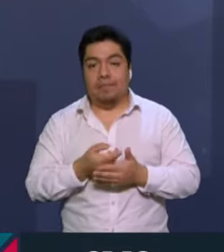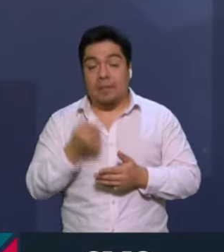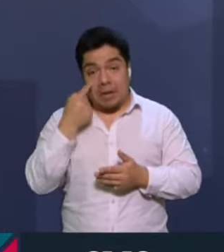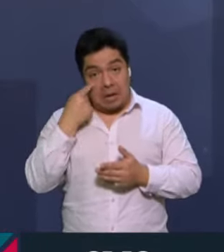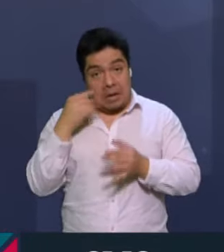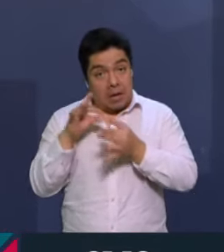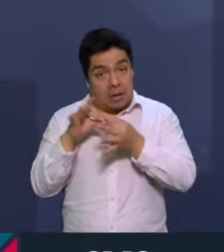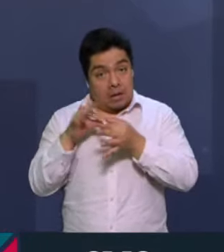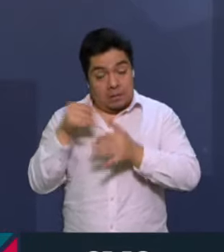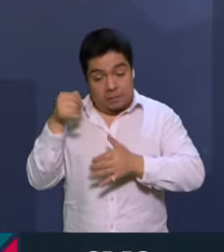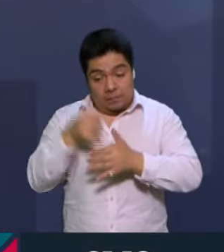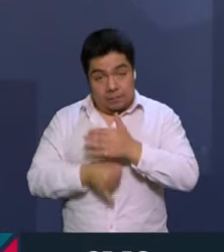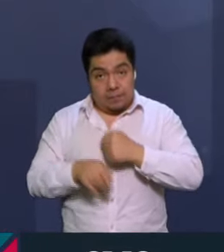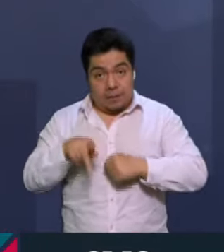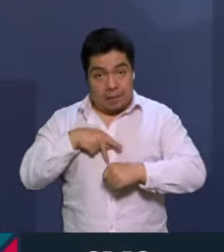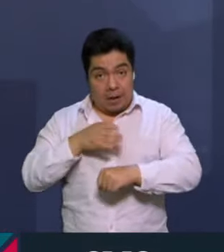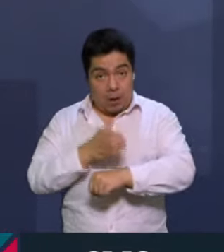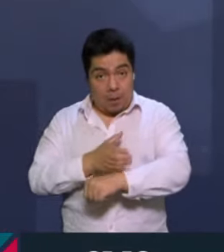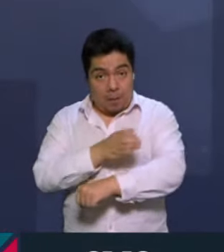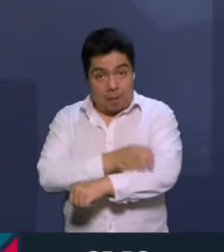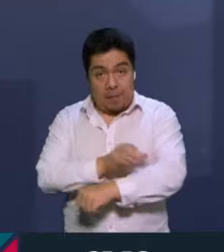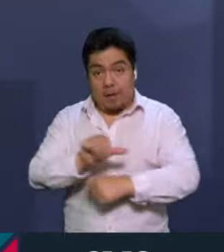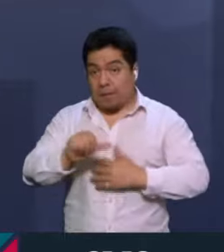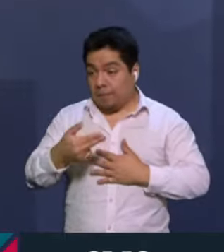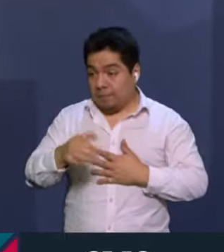esta nota que nos preparó mi compañero Ángel Molina.